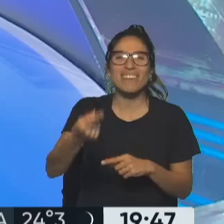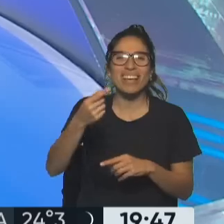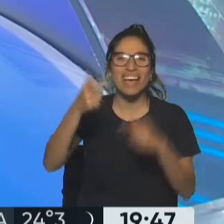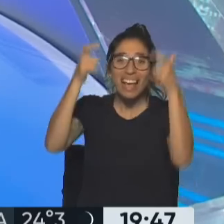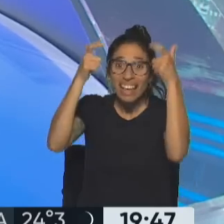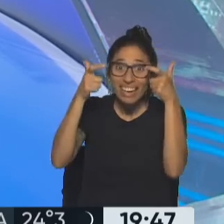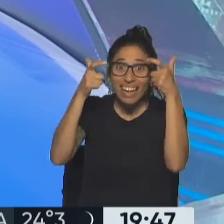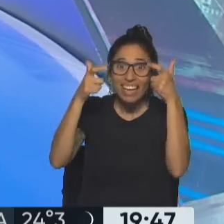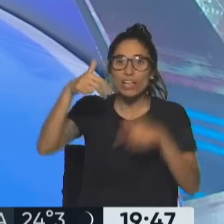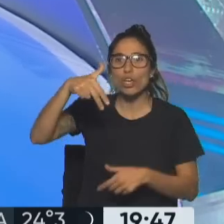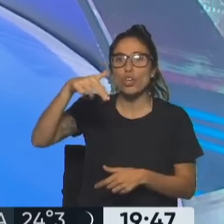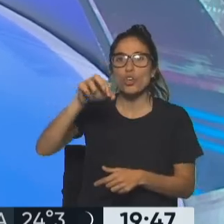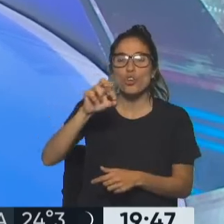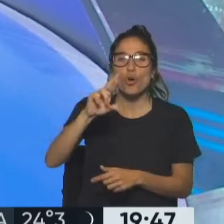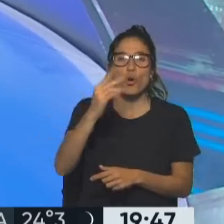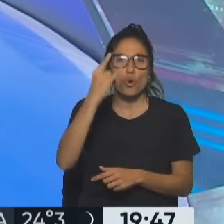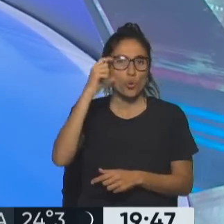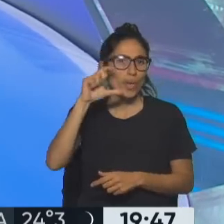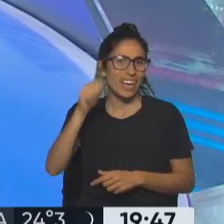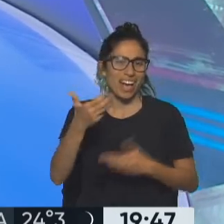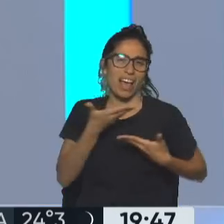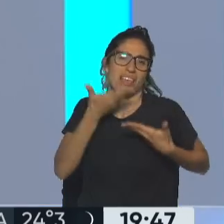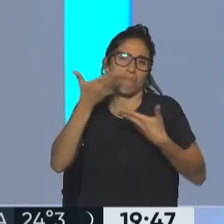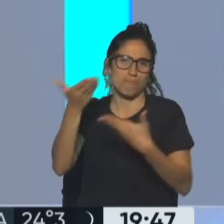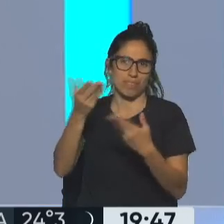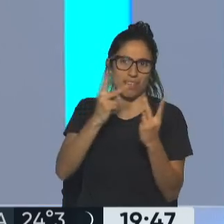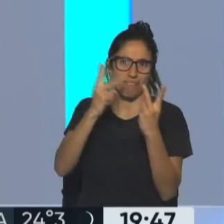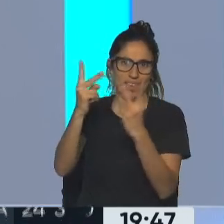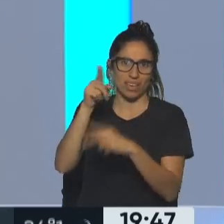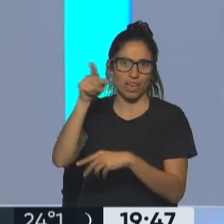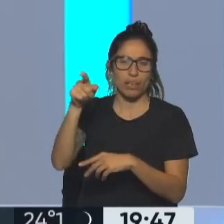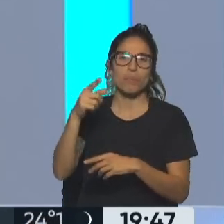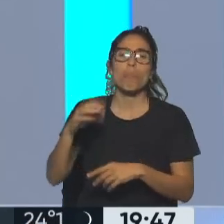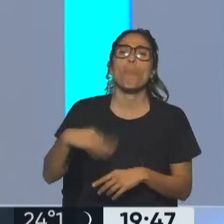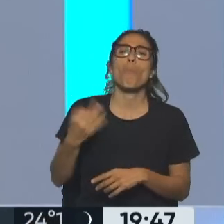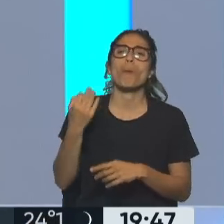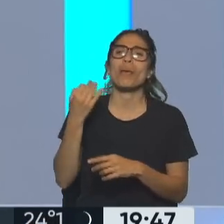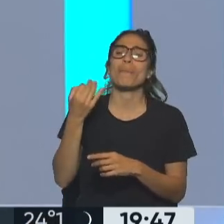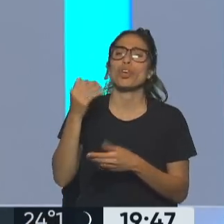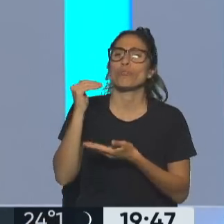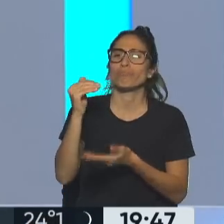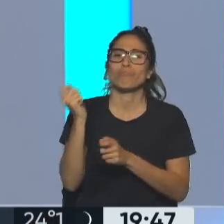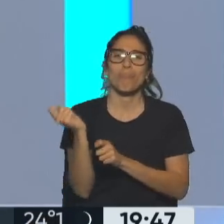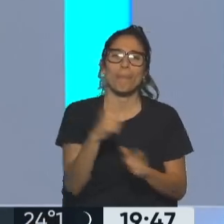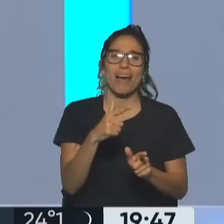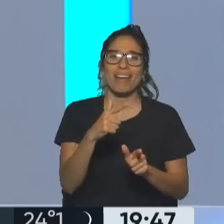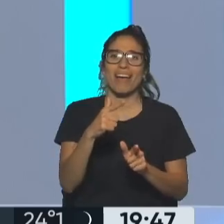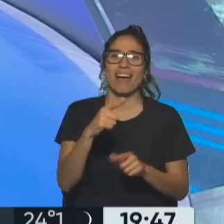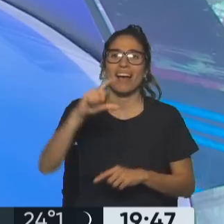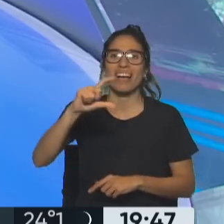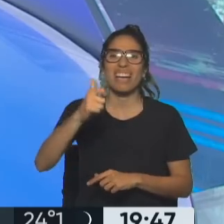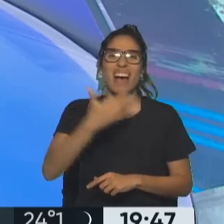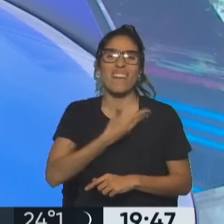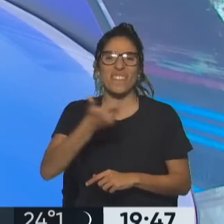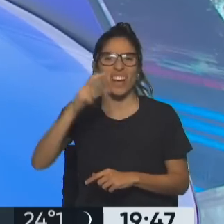están dando lo que es el Nobel de Matemática a Luis Caffarelli, el principal matemático argentino. el primero del hemisferio sur. Esa es la ciencia